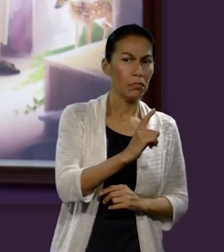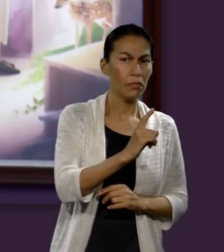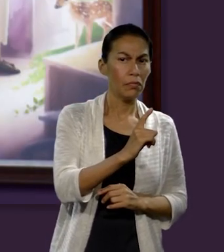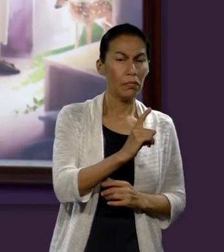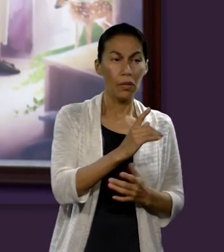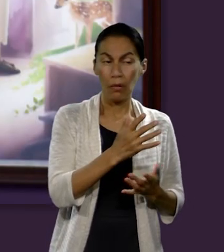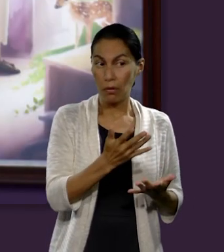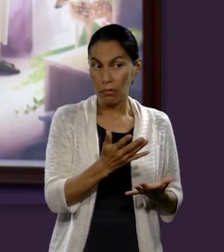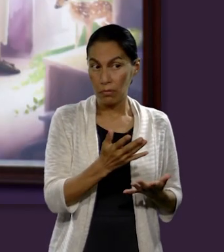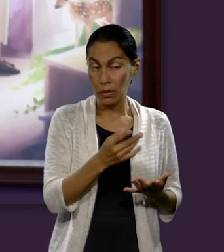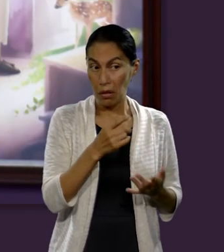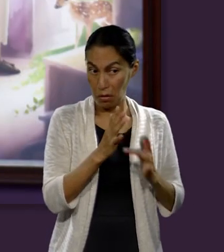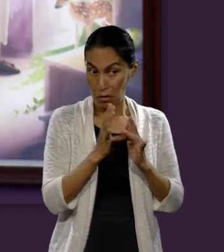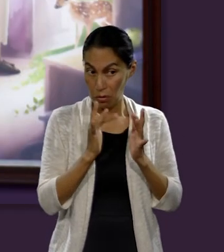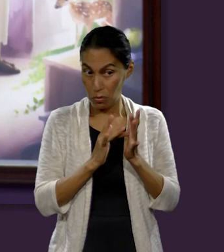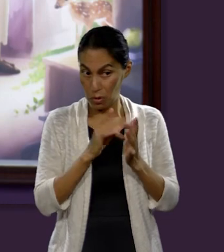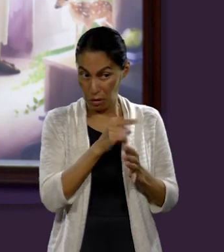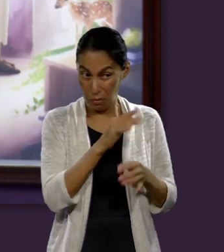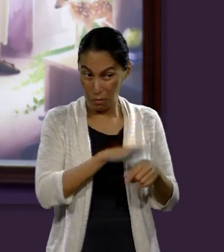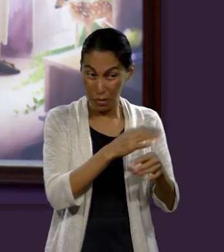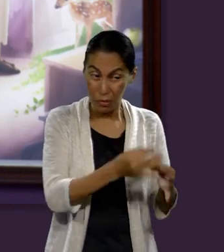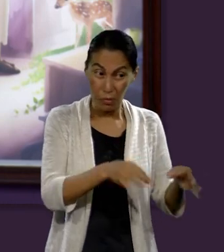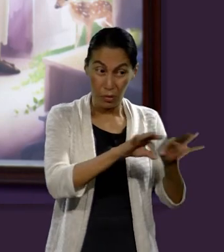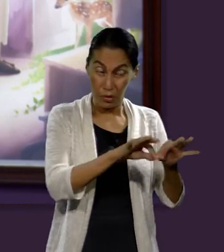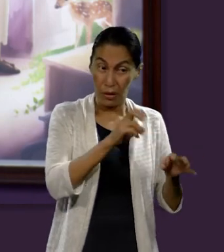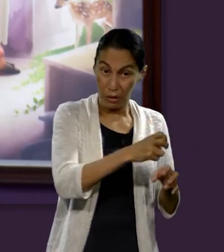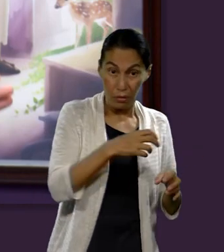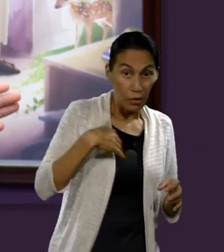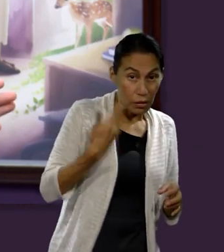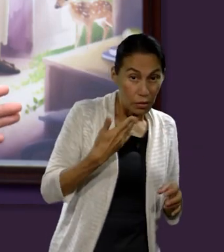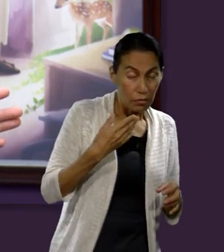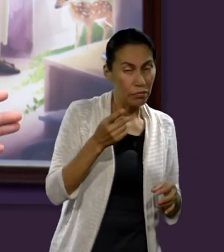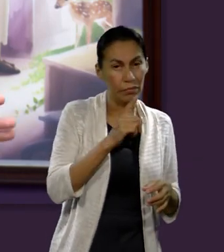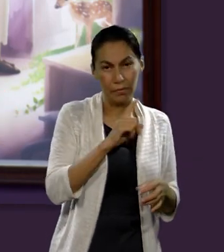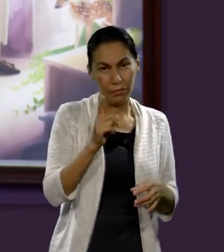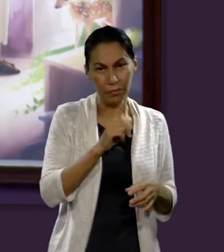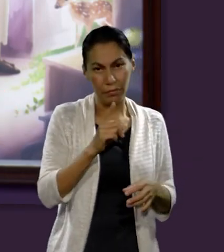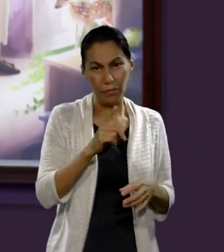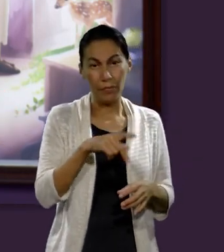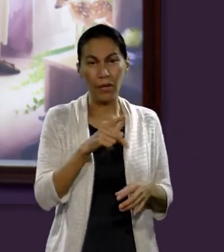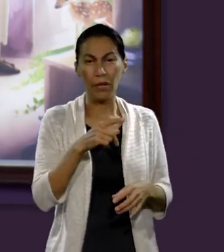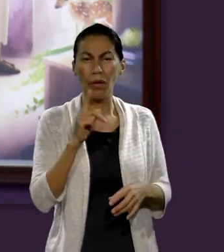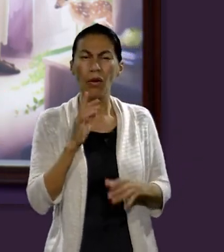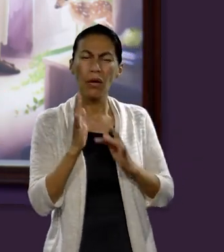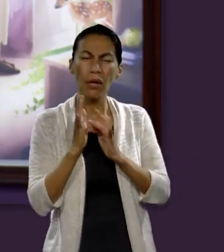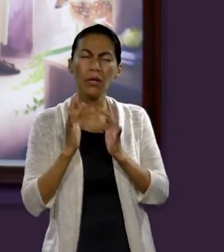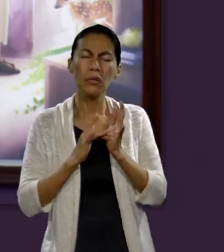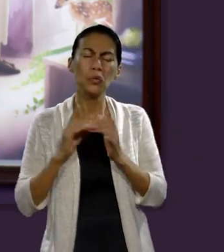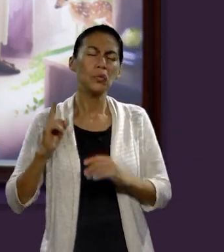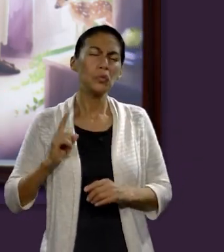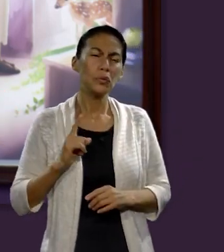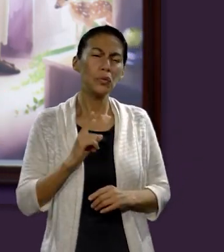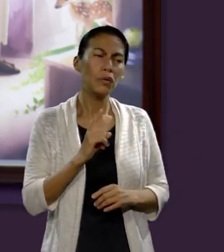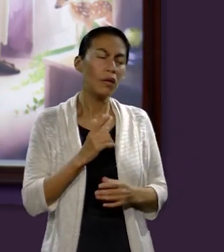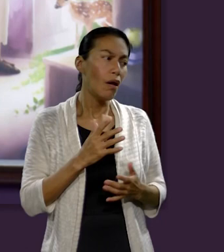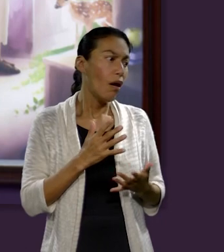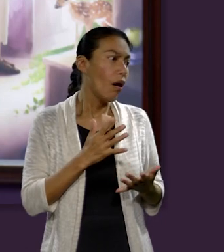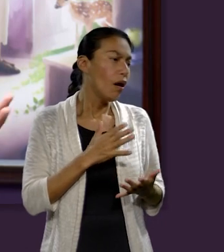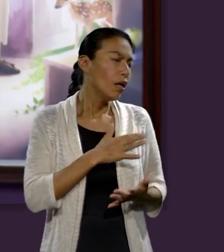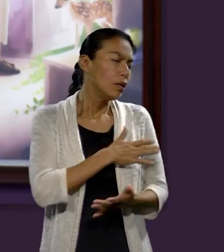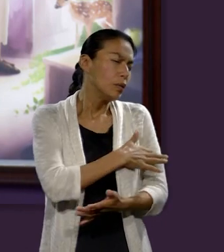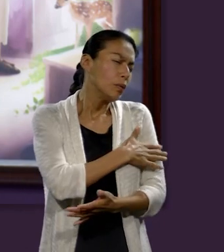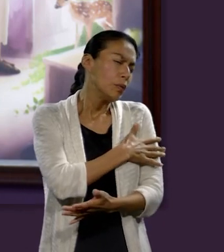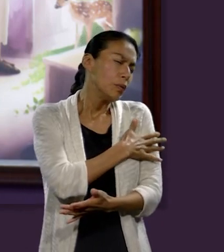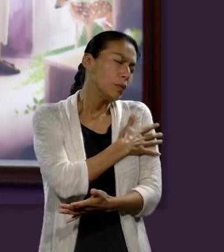Probablemente no era la intención primaria el hacer este milagro. Y escuchó y tuvo compasión